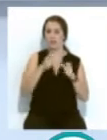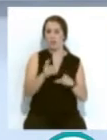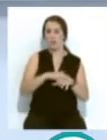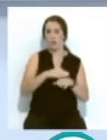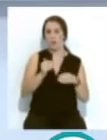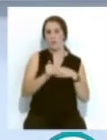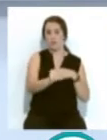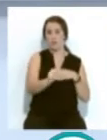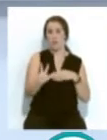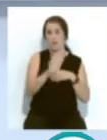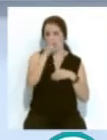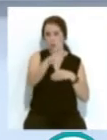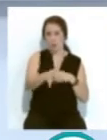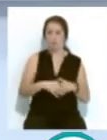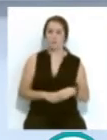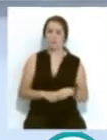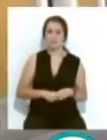...para los próximos cinco años.